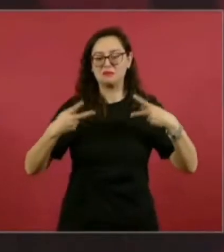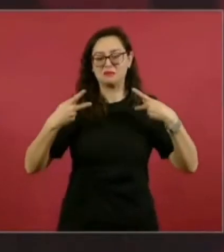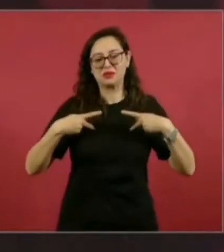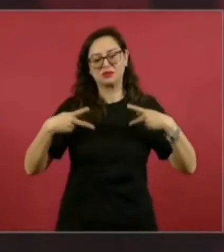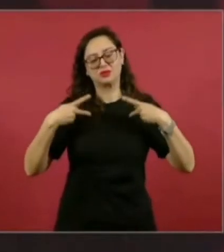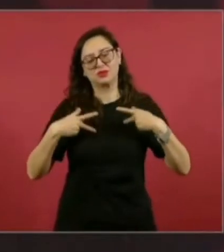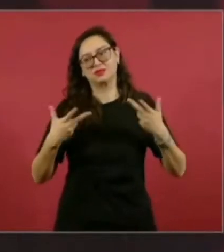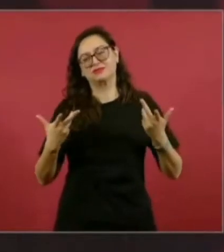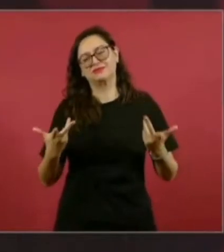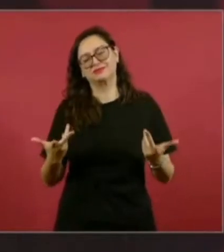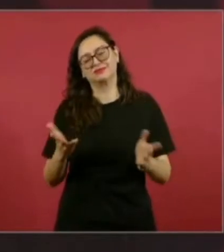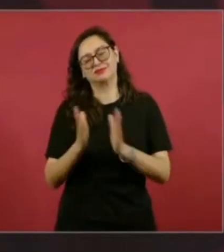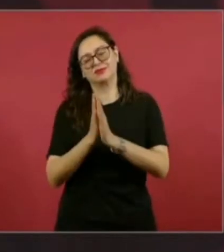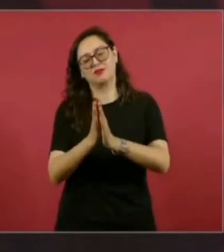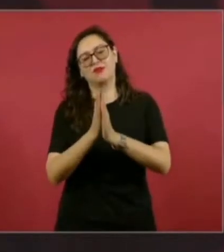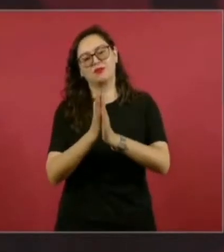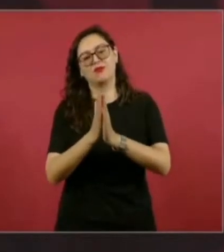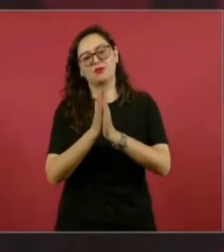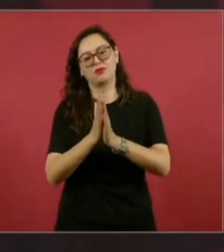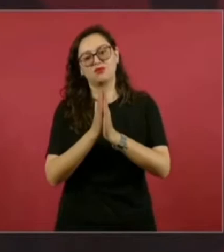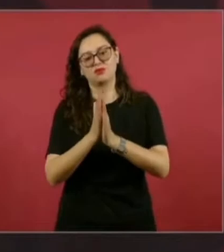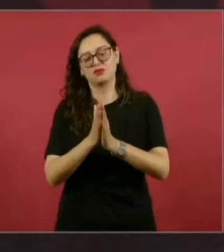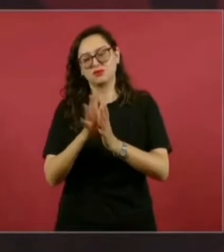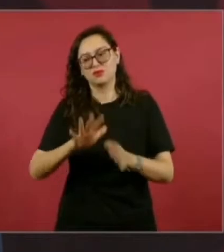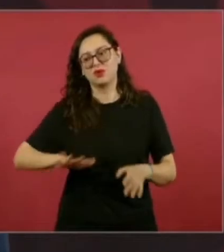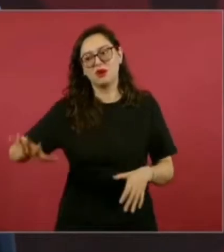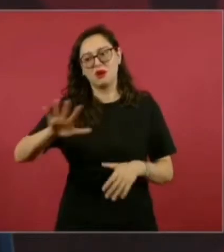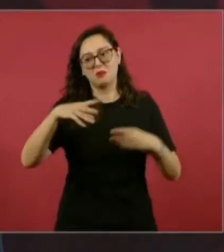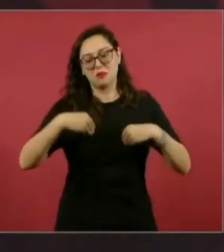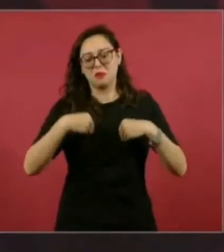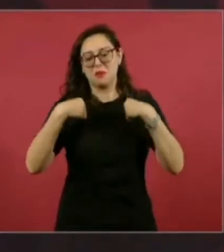especial. Los palencanos,